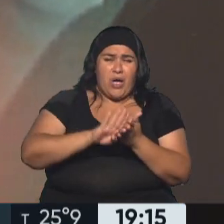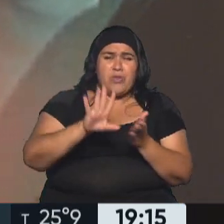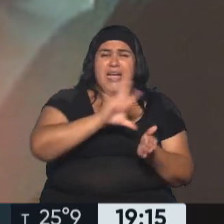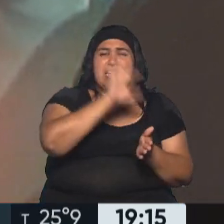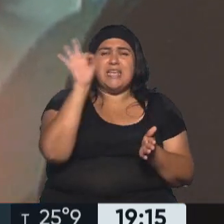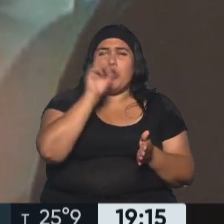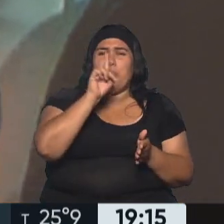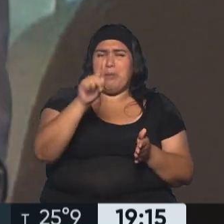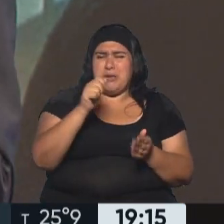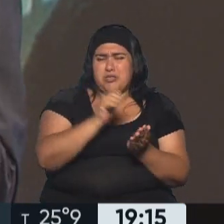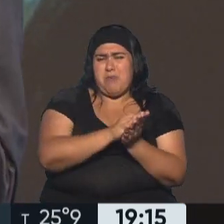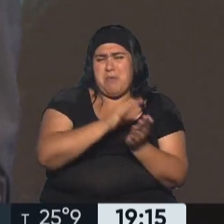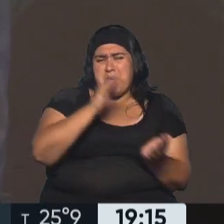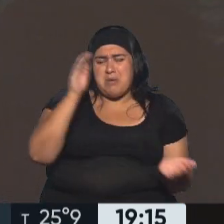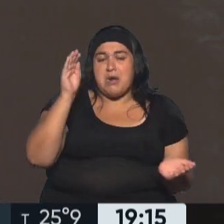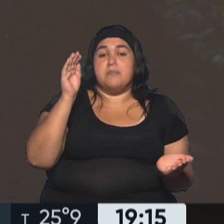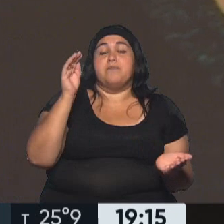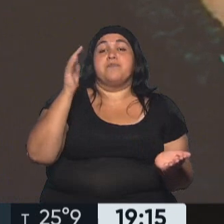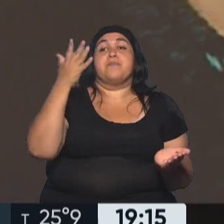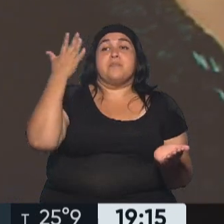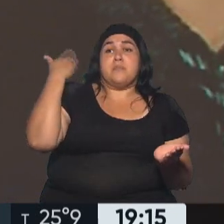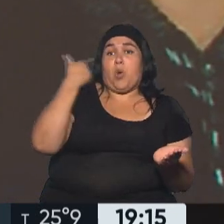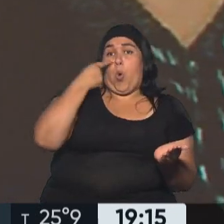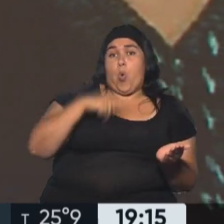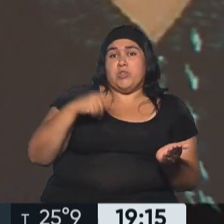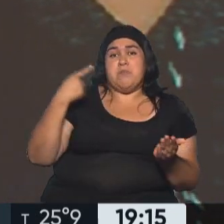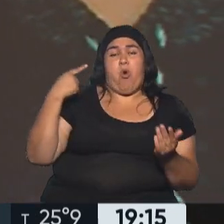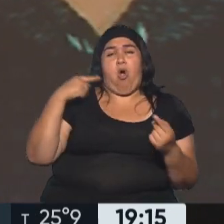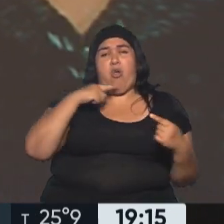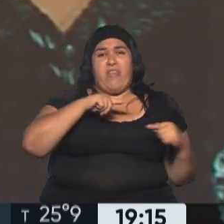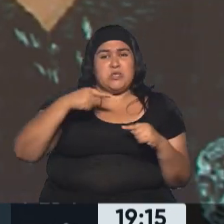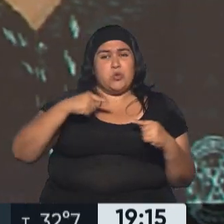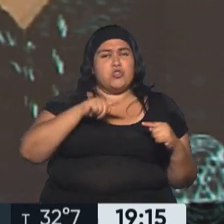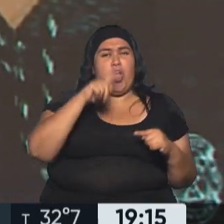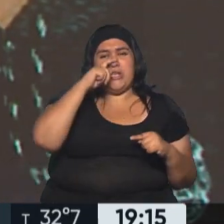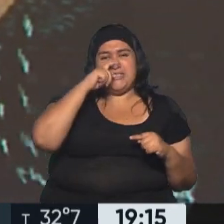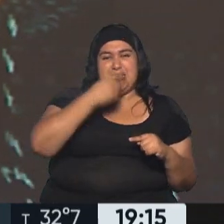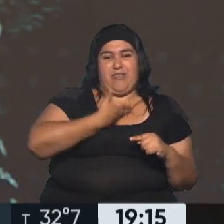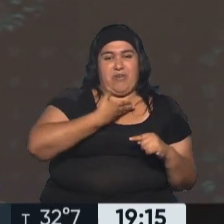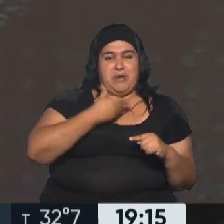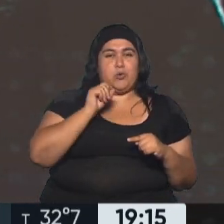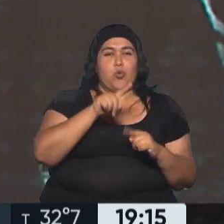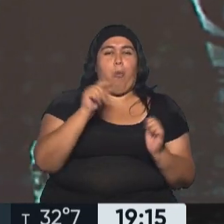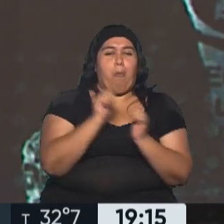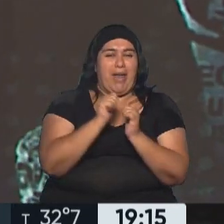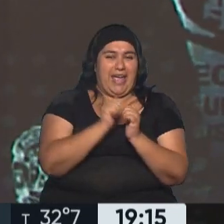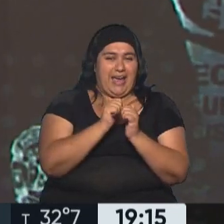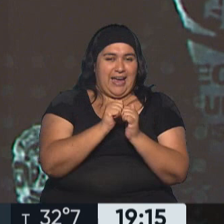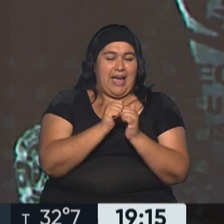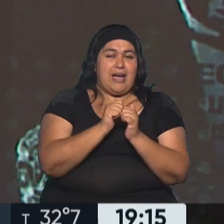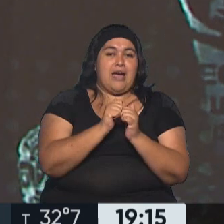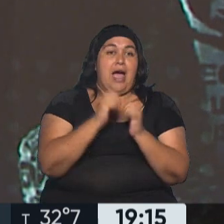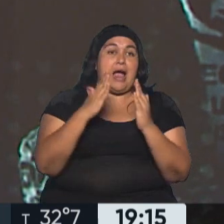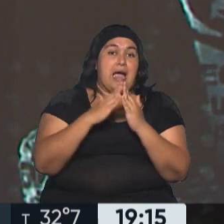500 mil pesos. Y hubo una última discusión, el 7 de febrero, con quien era su pareja en la casa de sus